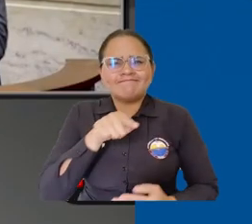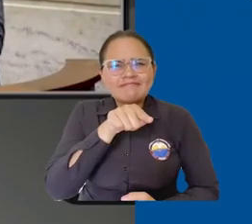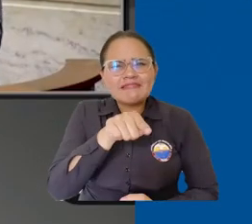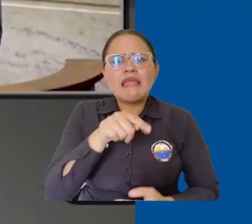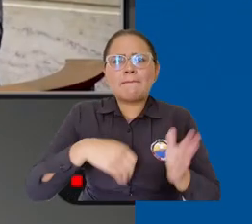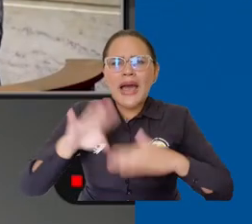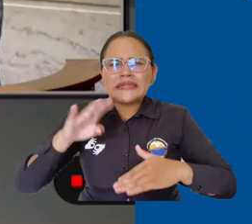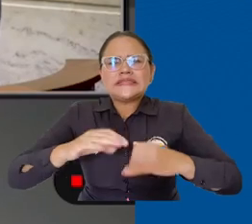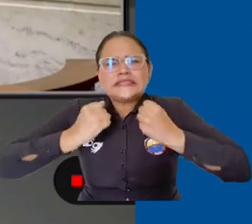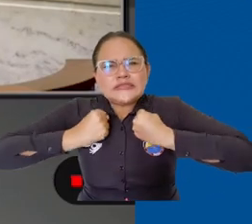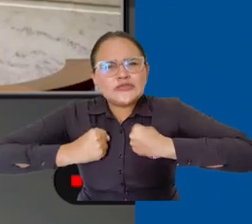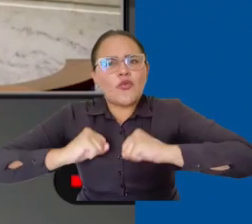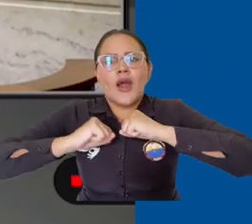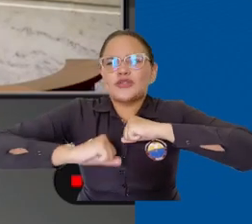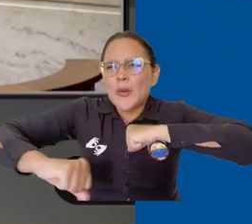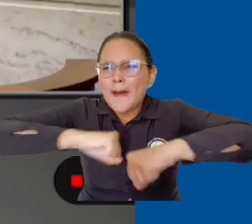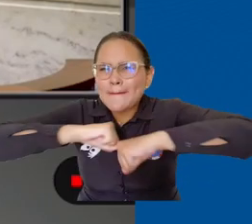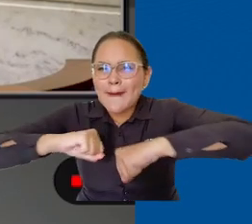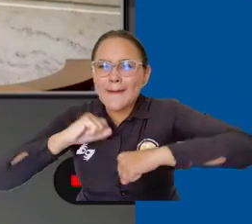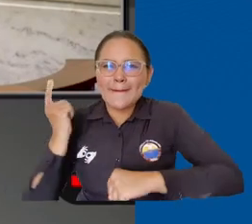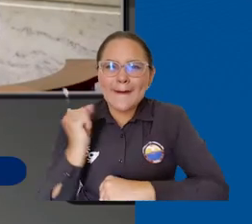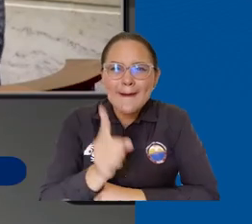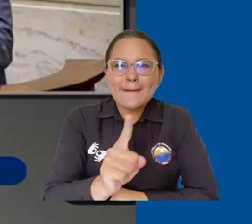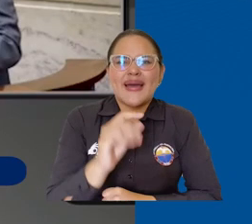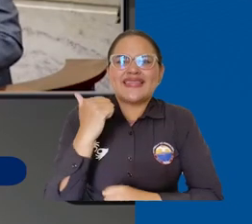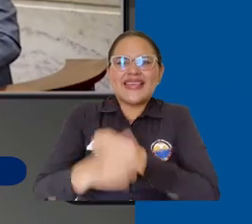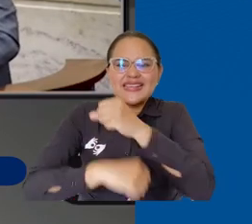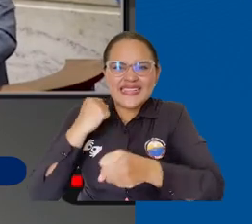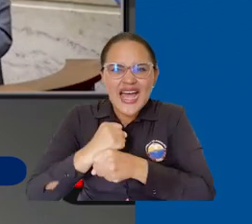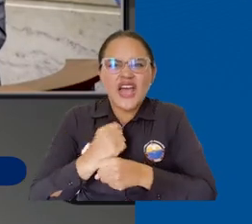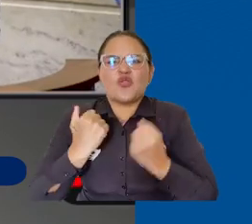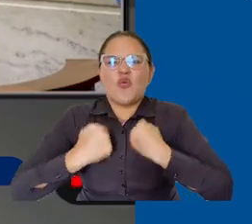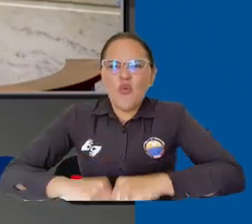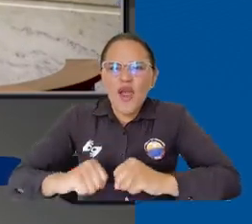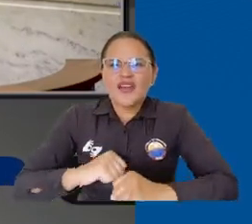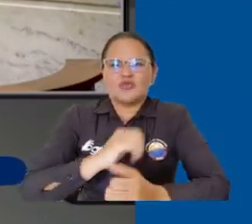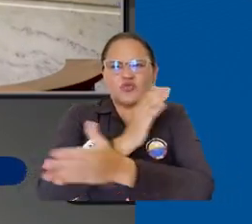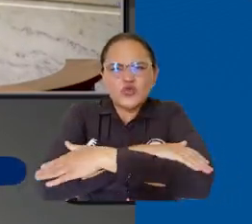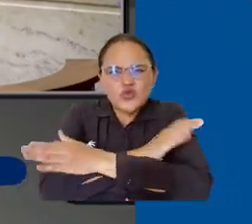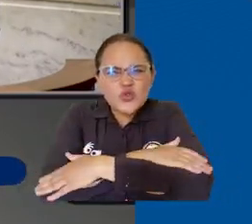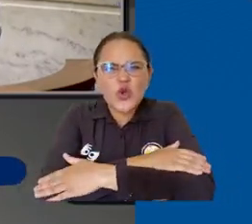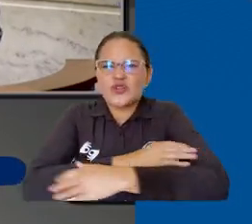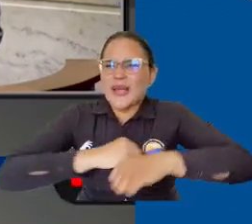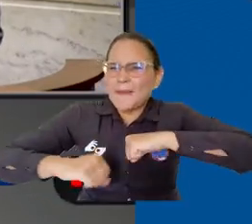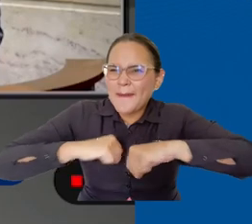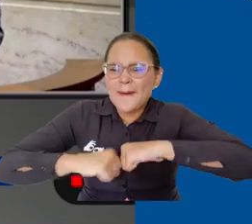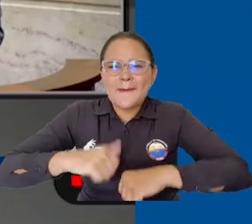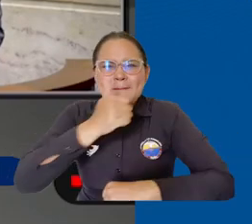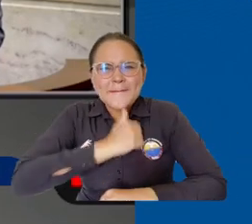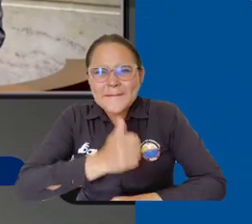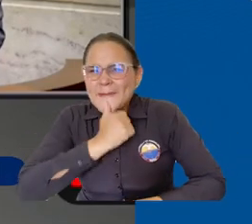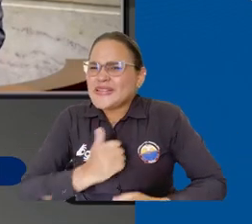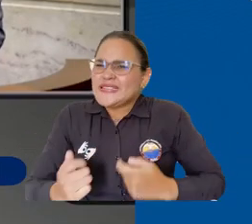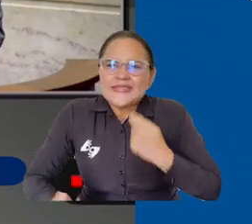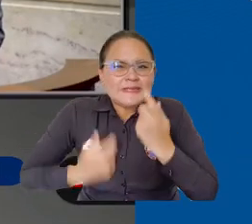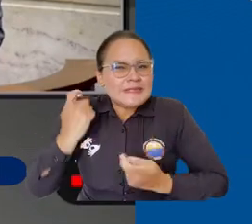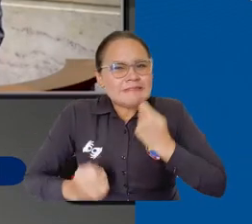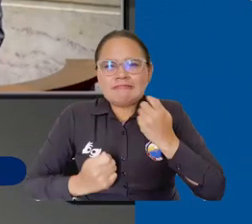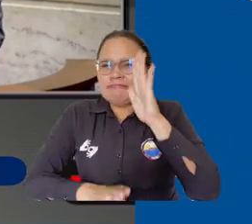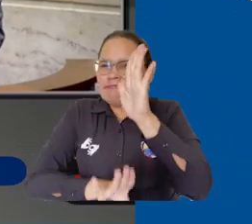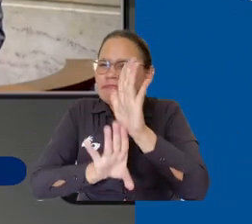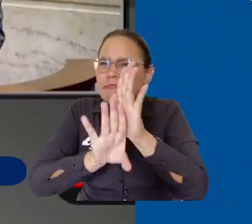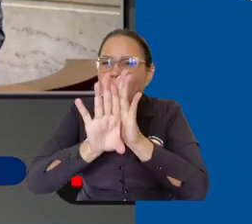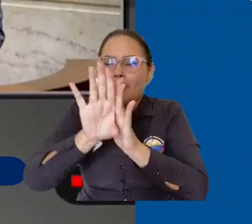Entregada a esta carrera desde los 10 años con esfuerzo, con sacrificio, con dedicación,